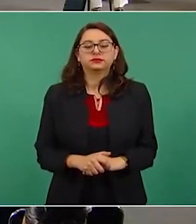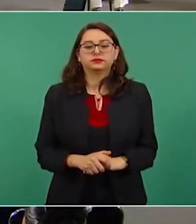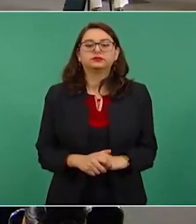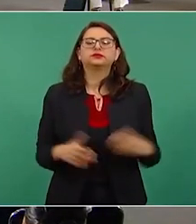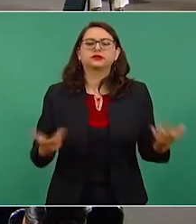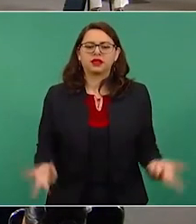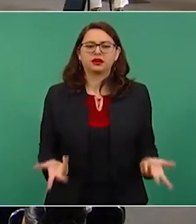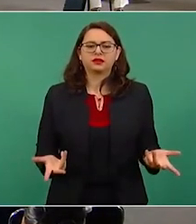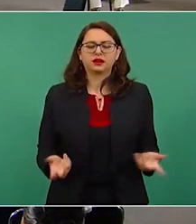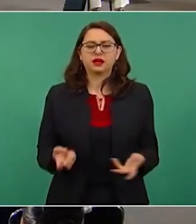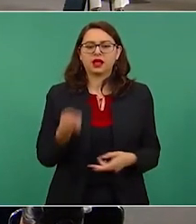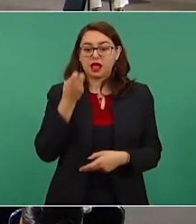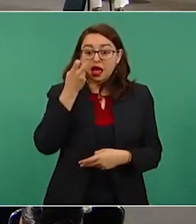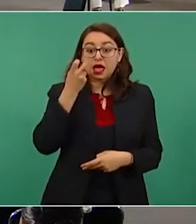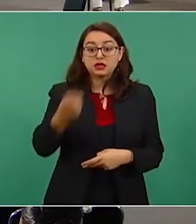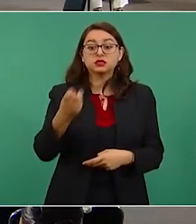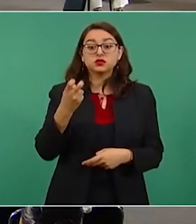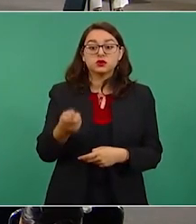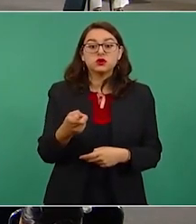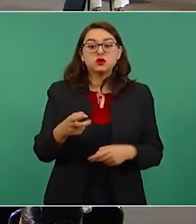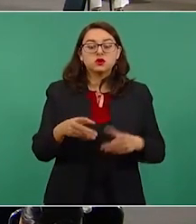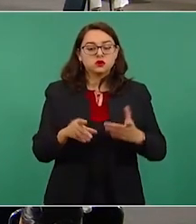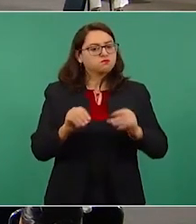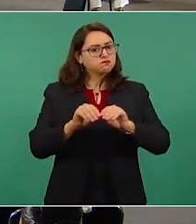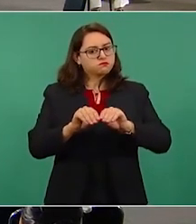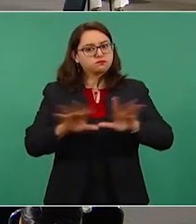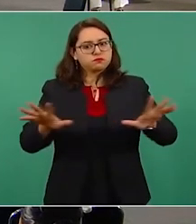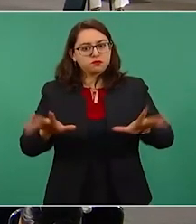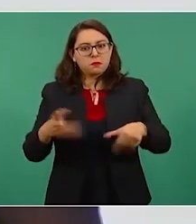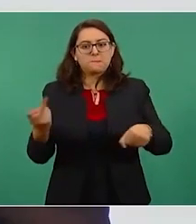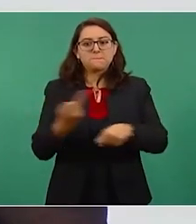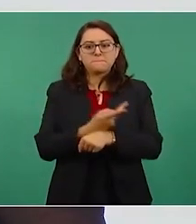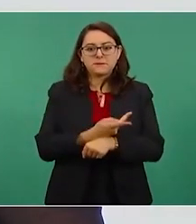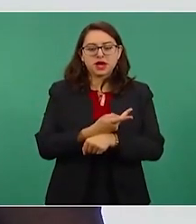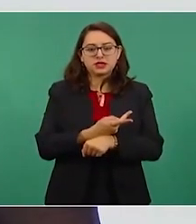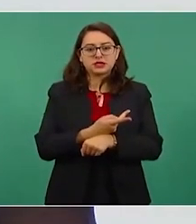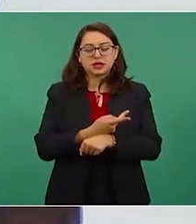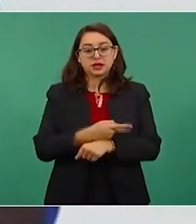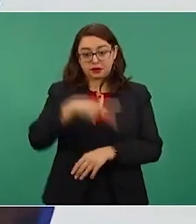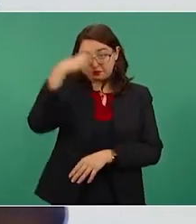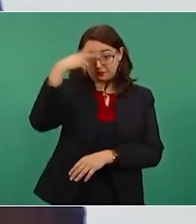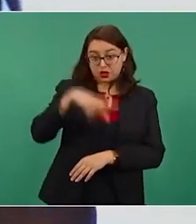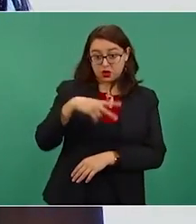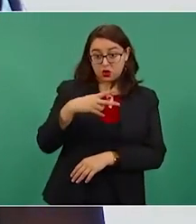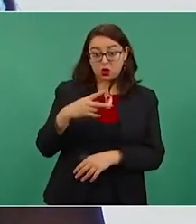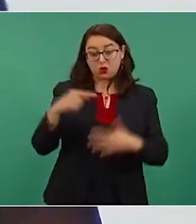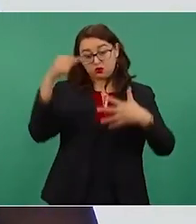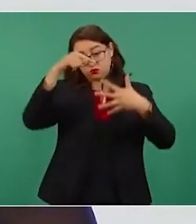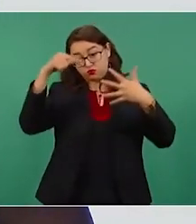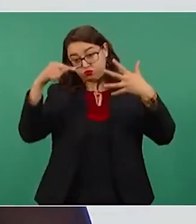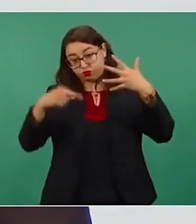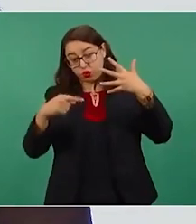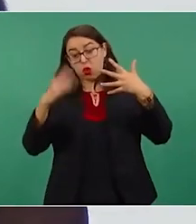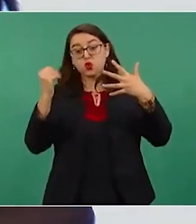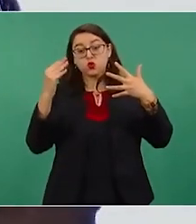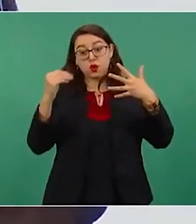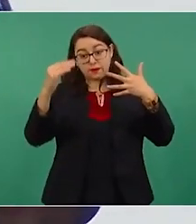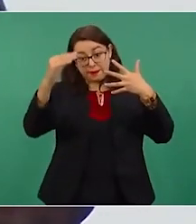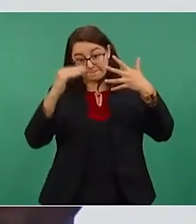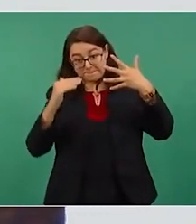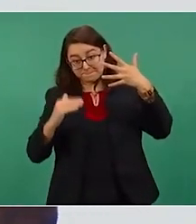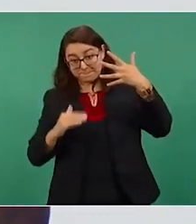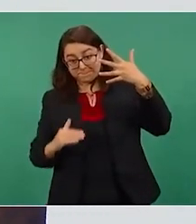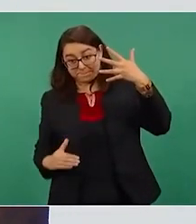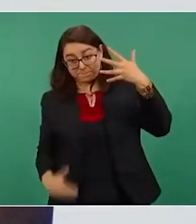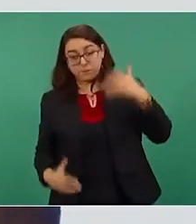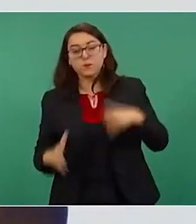comentamos el dato más escandaloso. México cayó nueve lugares. Al respecto, los lugares de México han variado